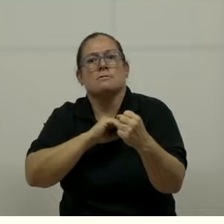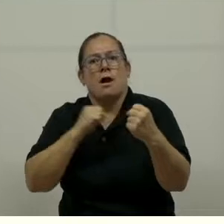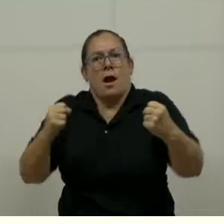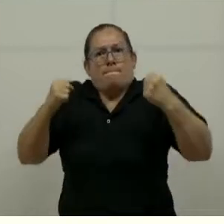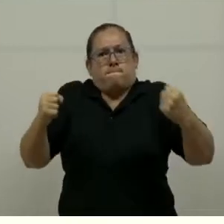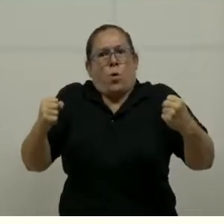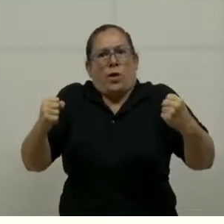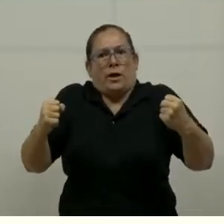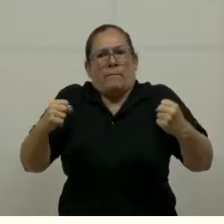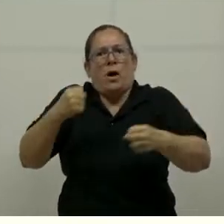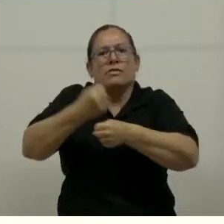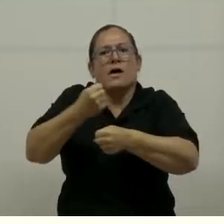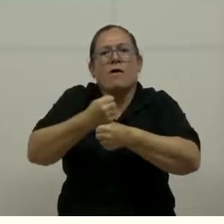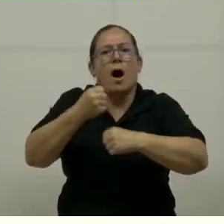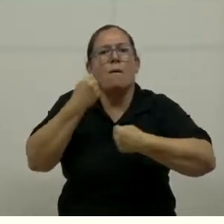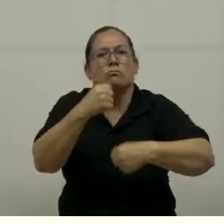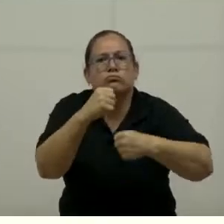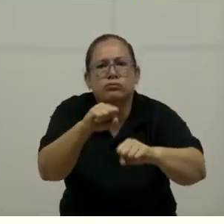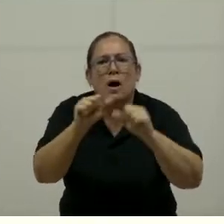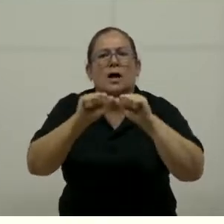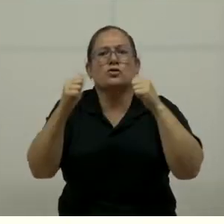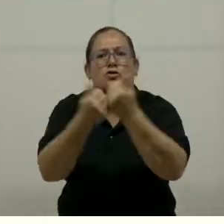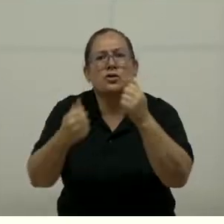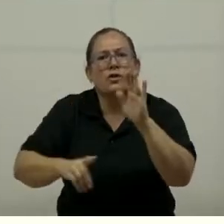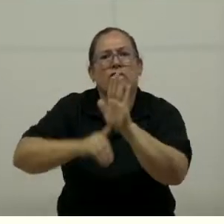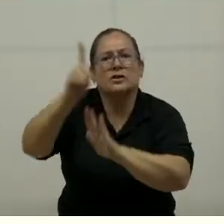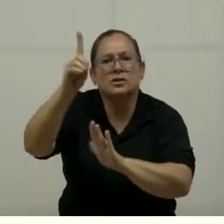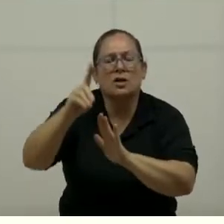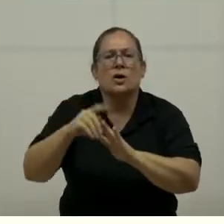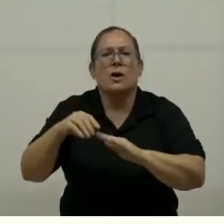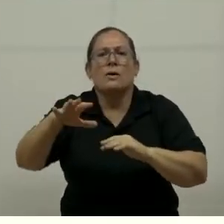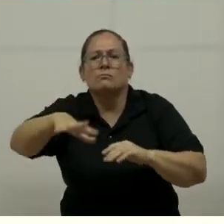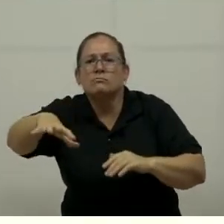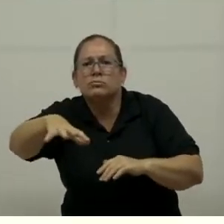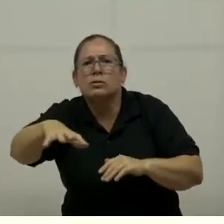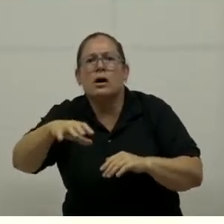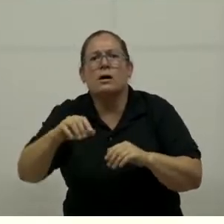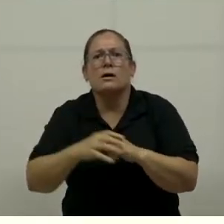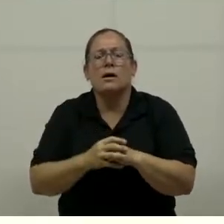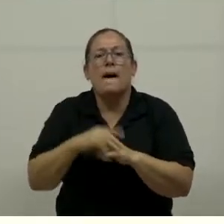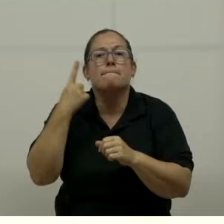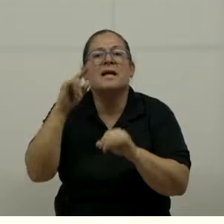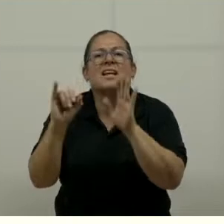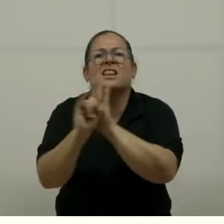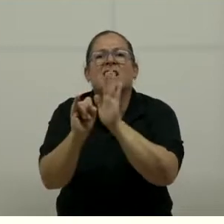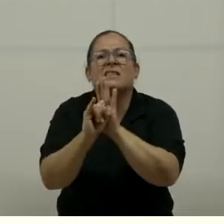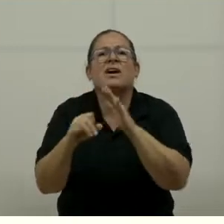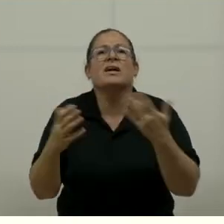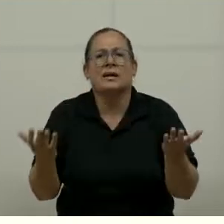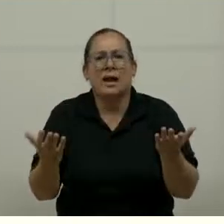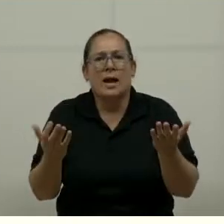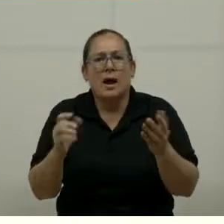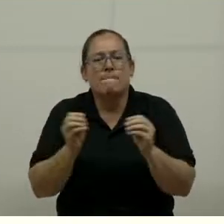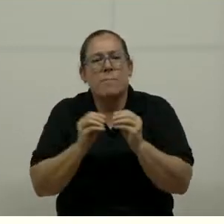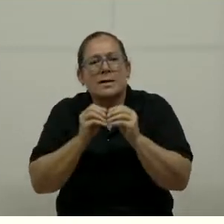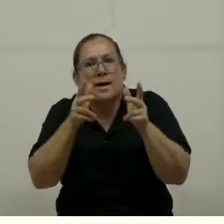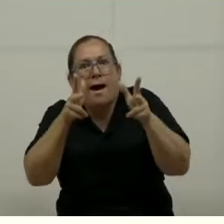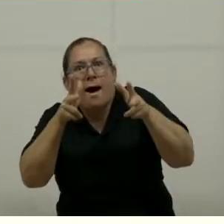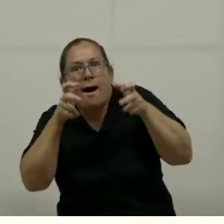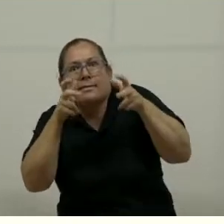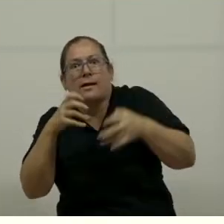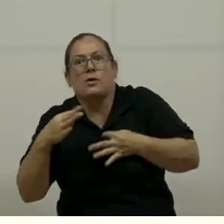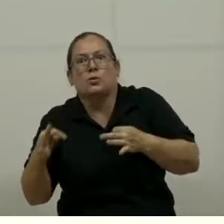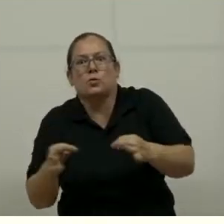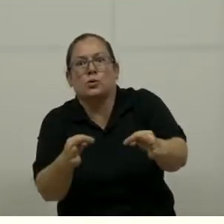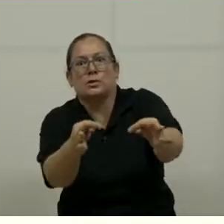municipios, con las asociaciones de desarrollo, con las cámaras regionales. Para no solo identificar cuáles son los atractivos turísticos, sino